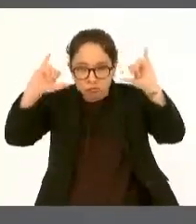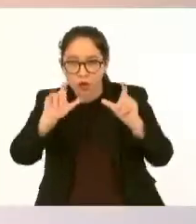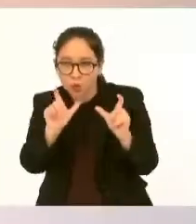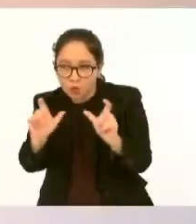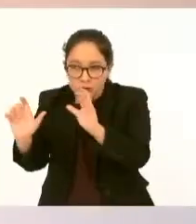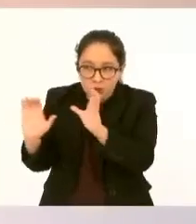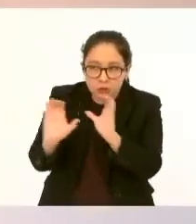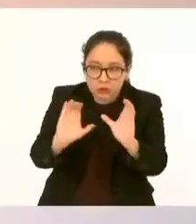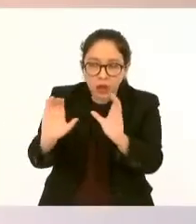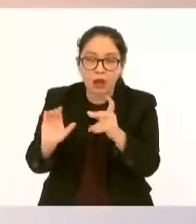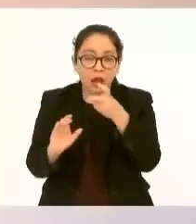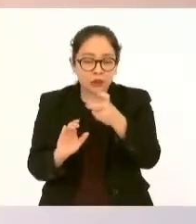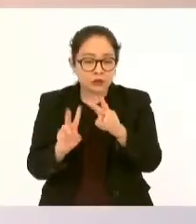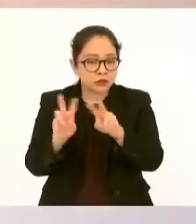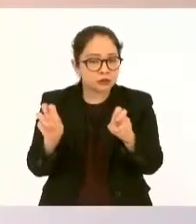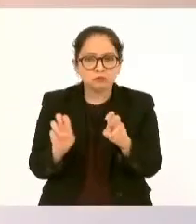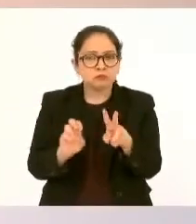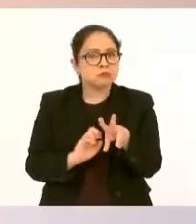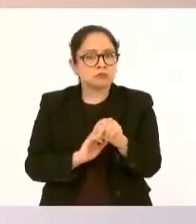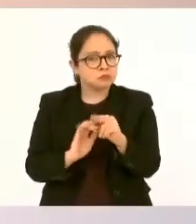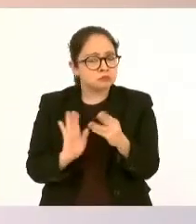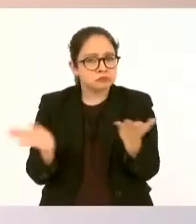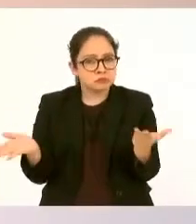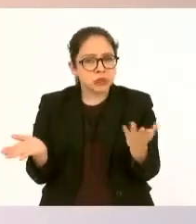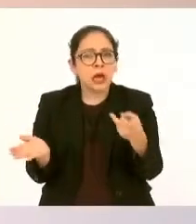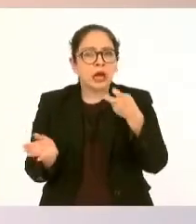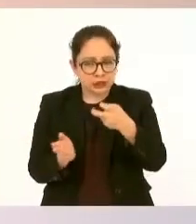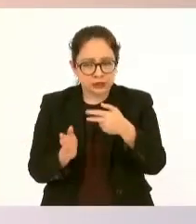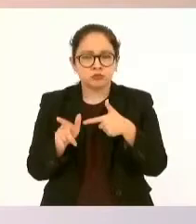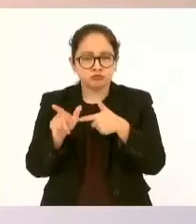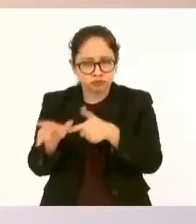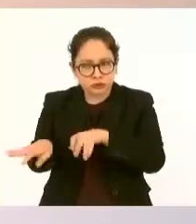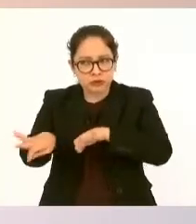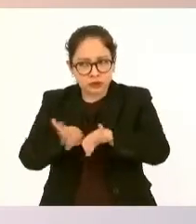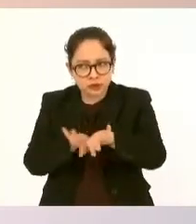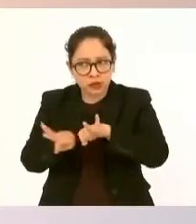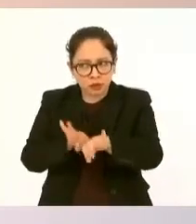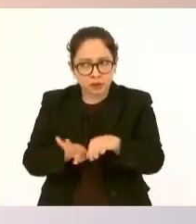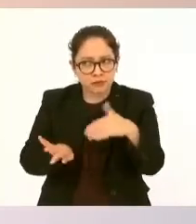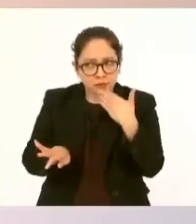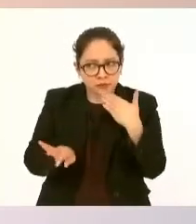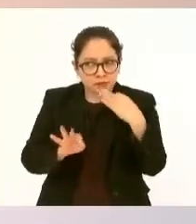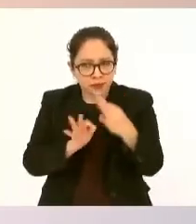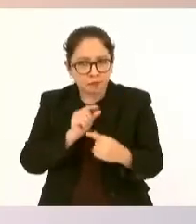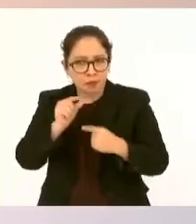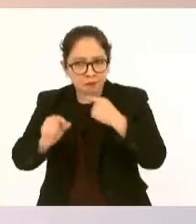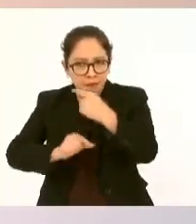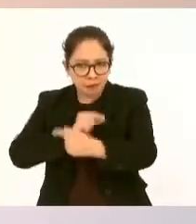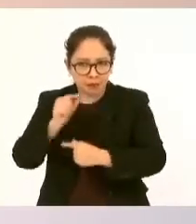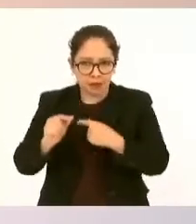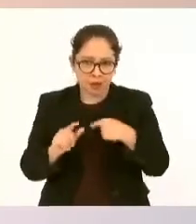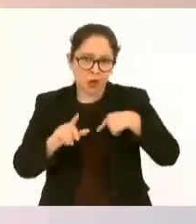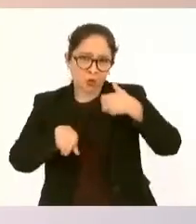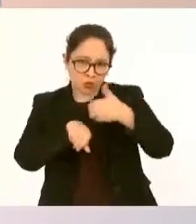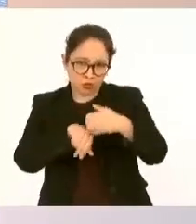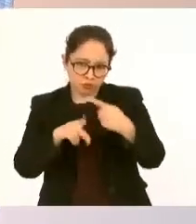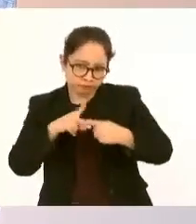no fue afectada, en términos de producción,